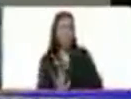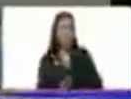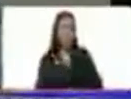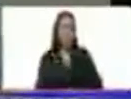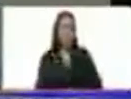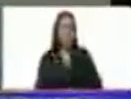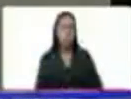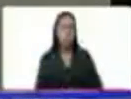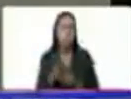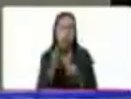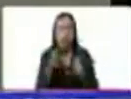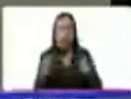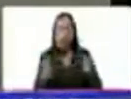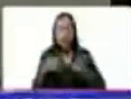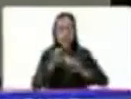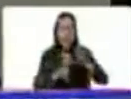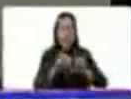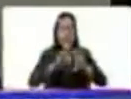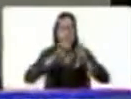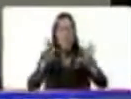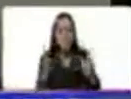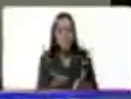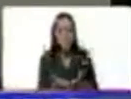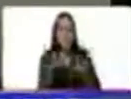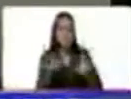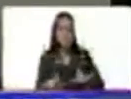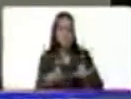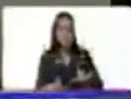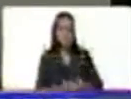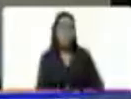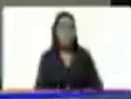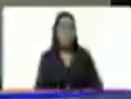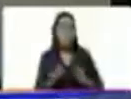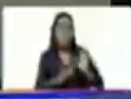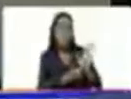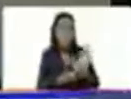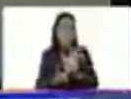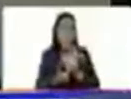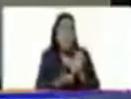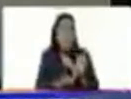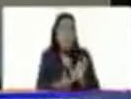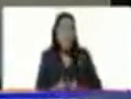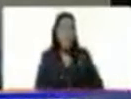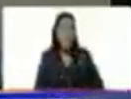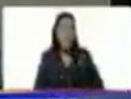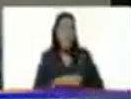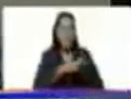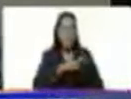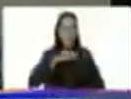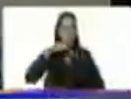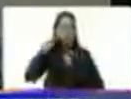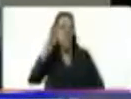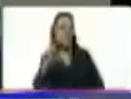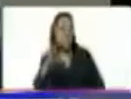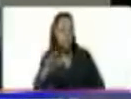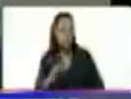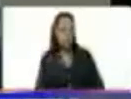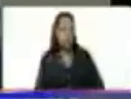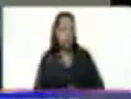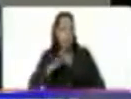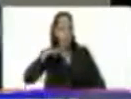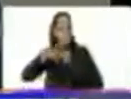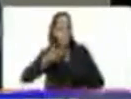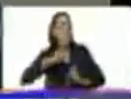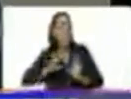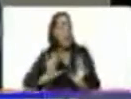Hay muchos análisis en el mundo ya que demuestran que el coronavirus puede